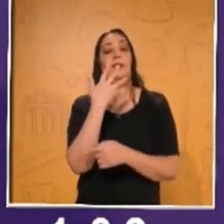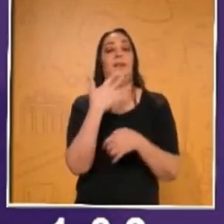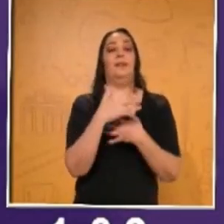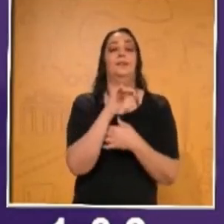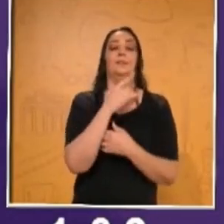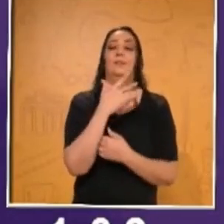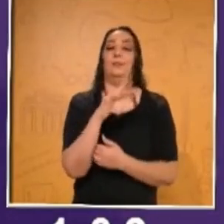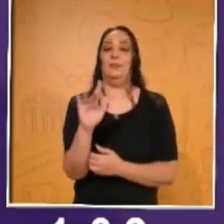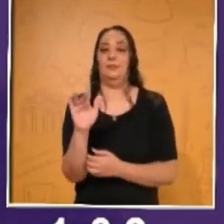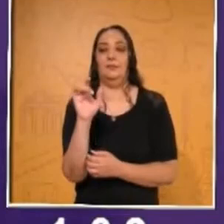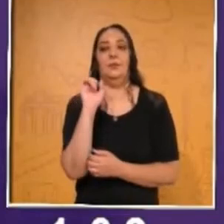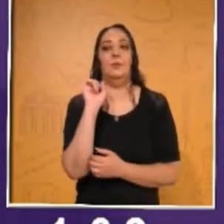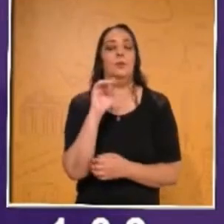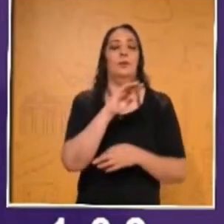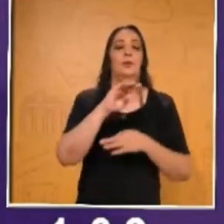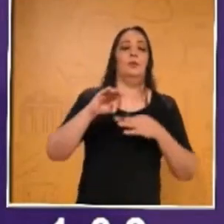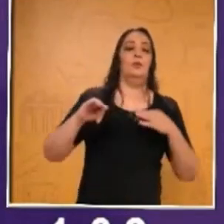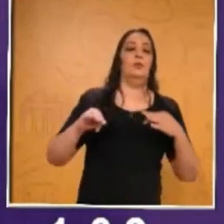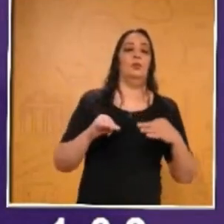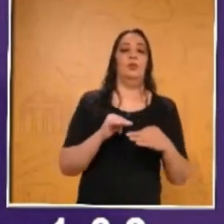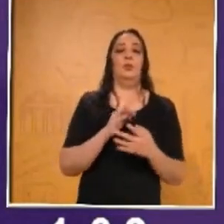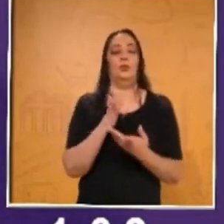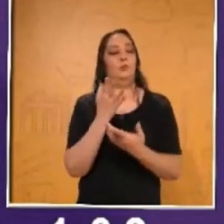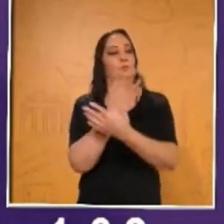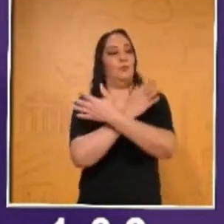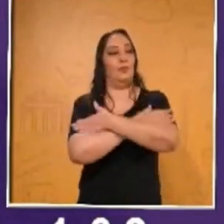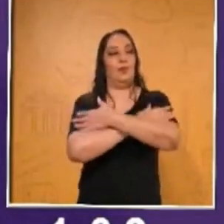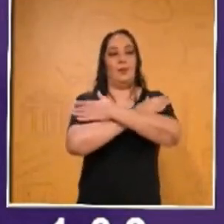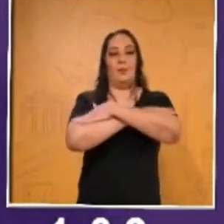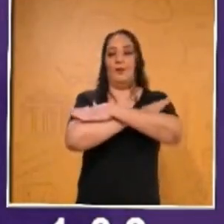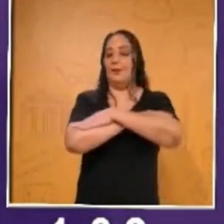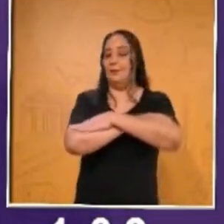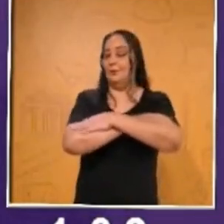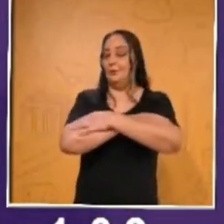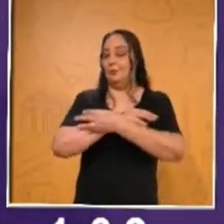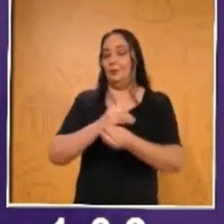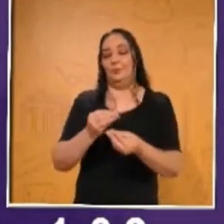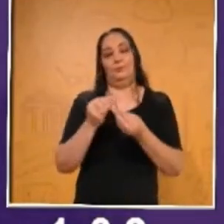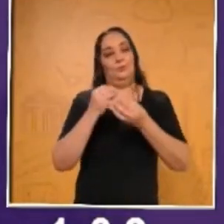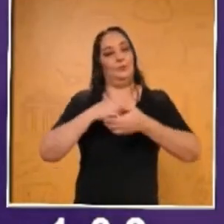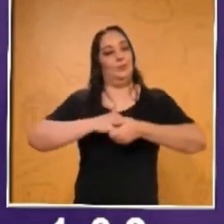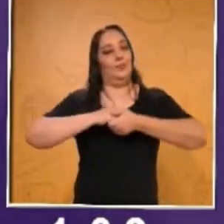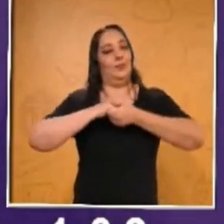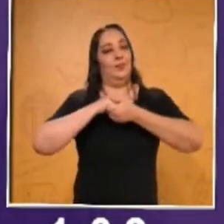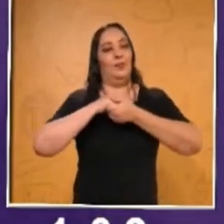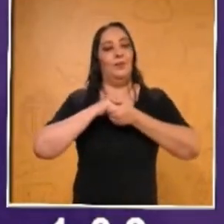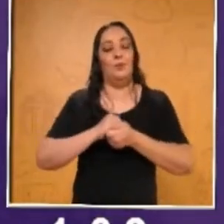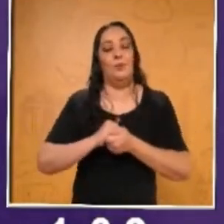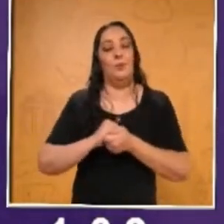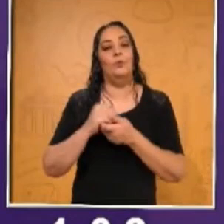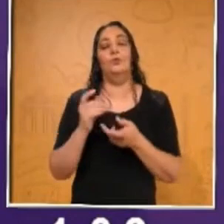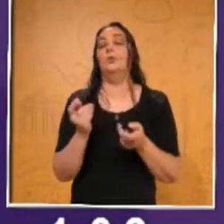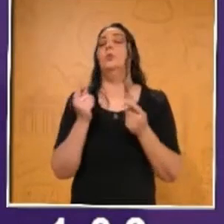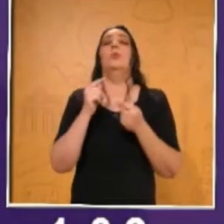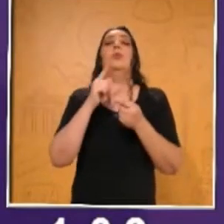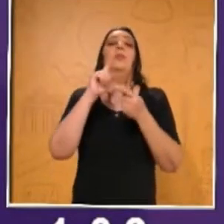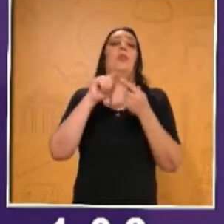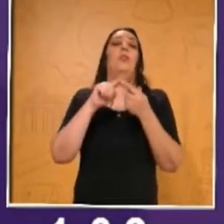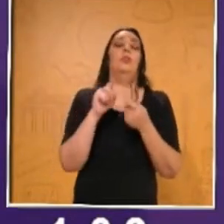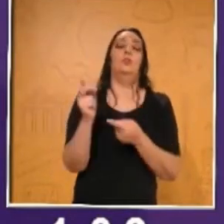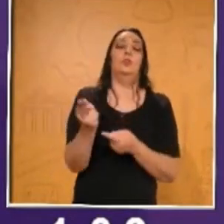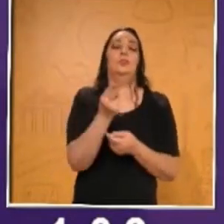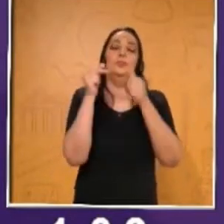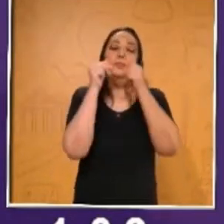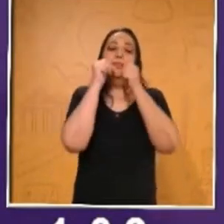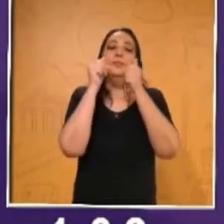también en todas las estaciones regionales. Un abrazo virtual hasta allá, hasta sus casas, desde donde nos estén viendo, nos estén escuchando.